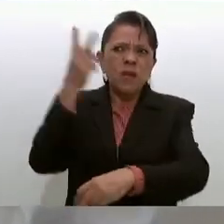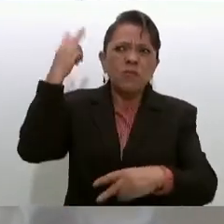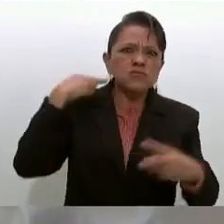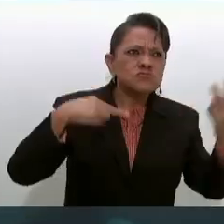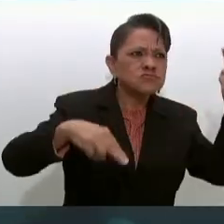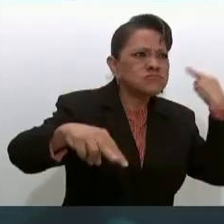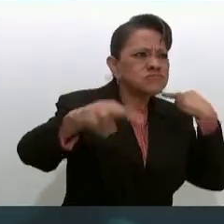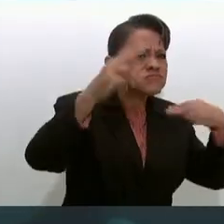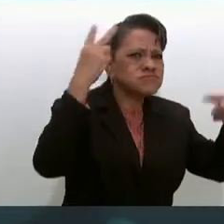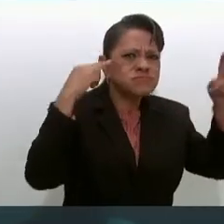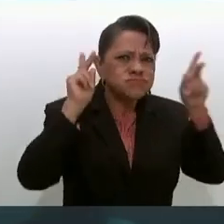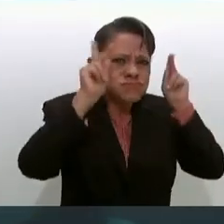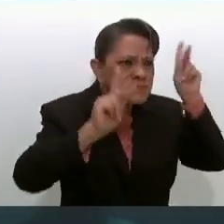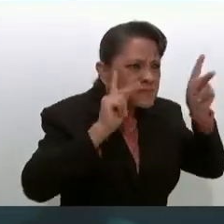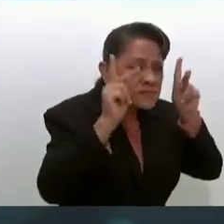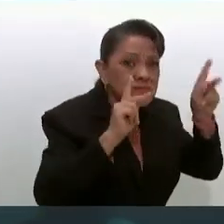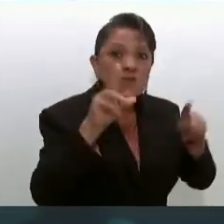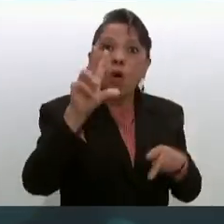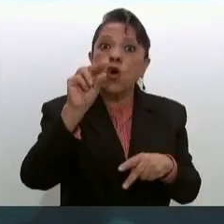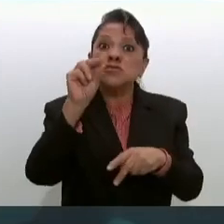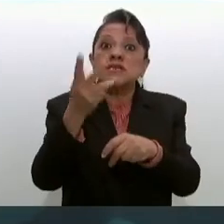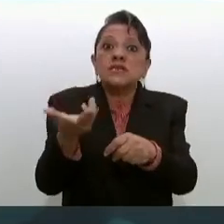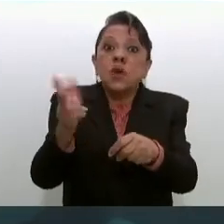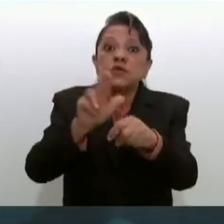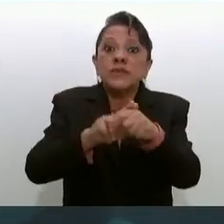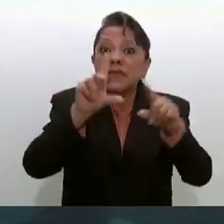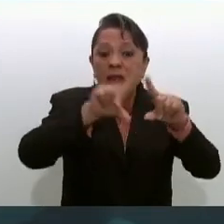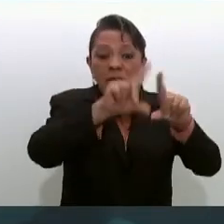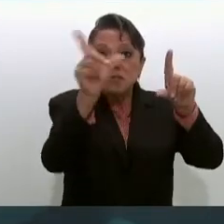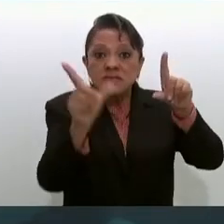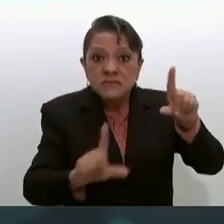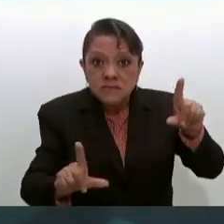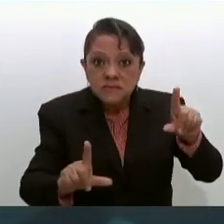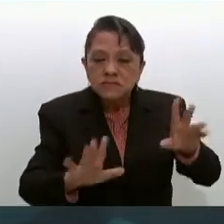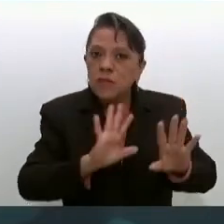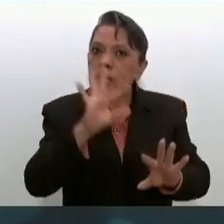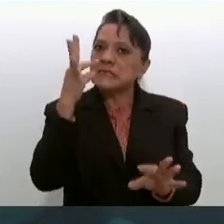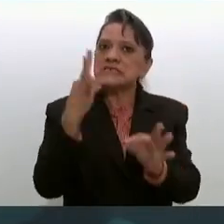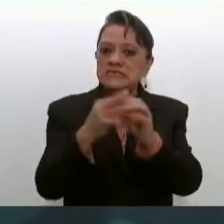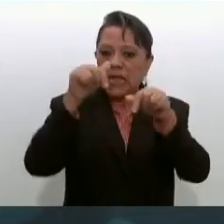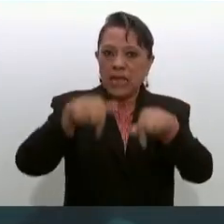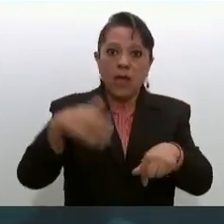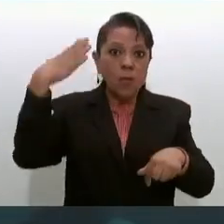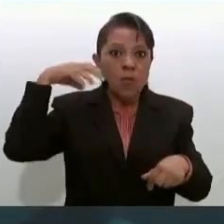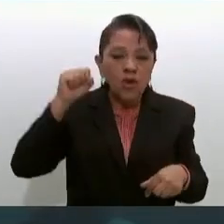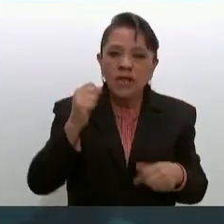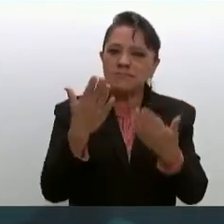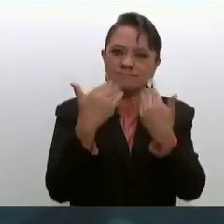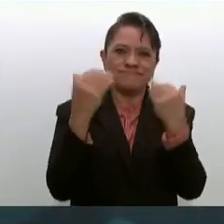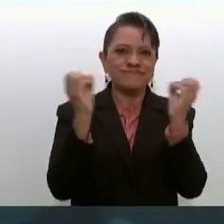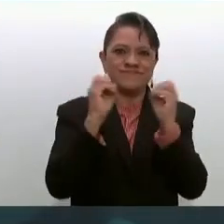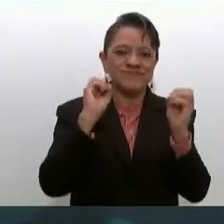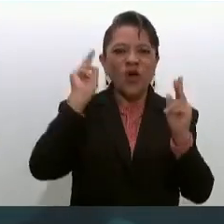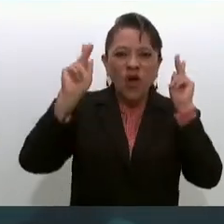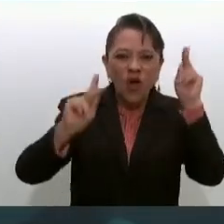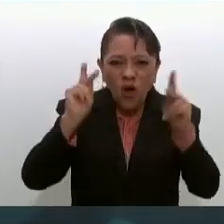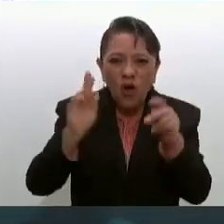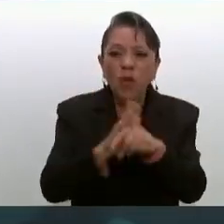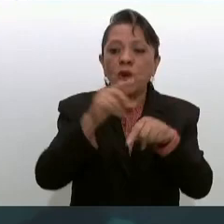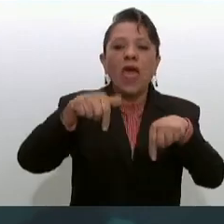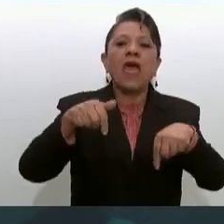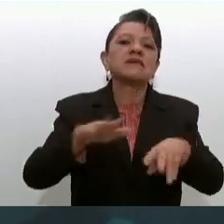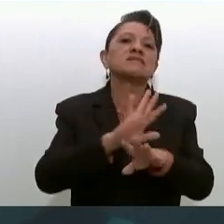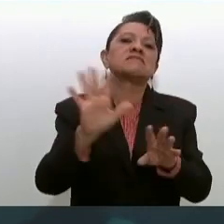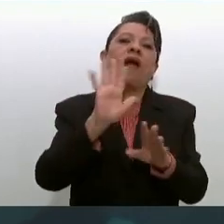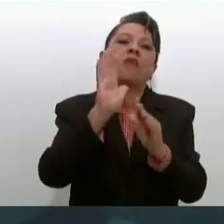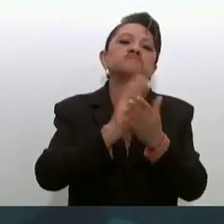hospitales del IMSS-Bienestar, por todo el país. Justo aquí a Morelos no venimos, porque aquí ya se había ido el IMSS-Bienestar